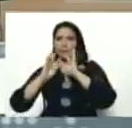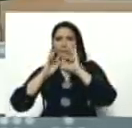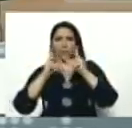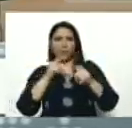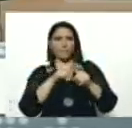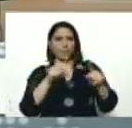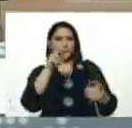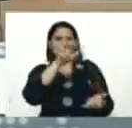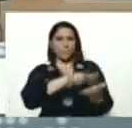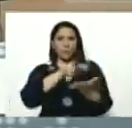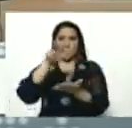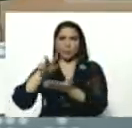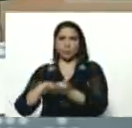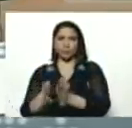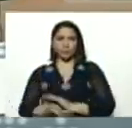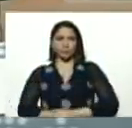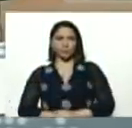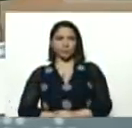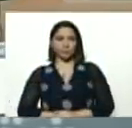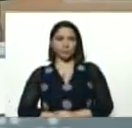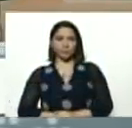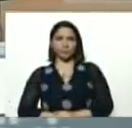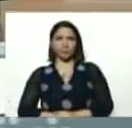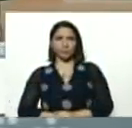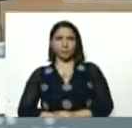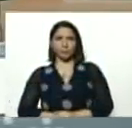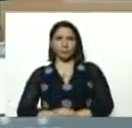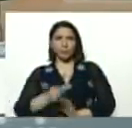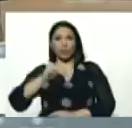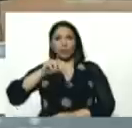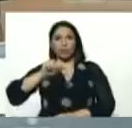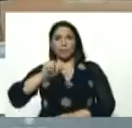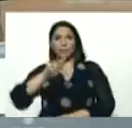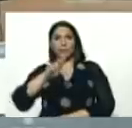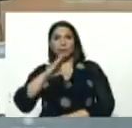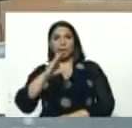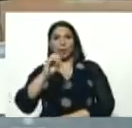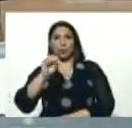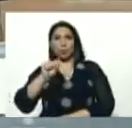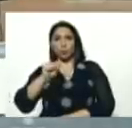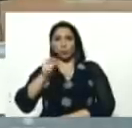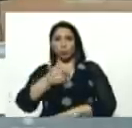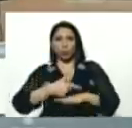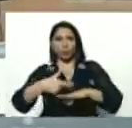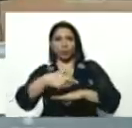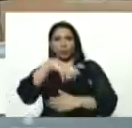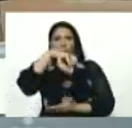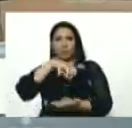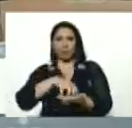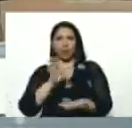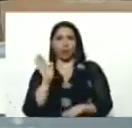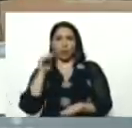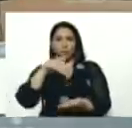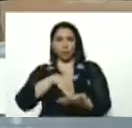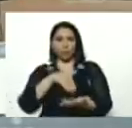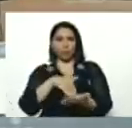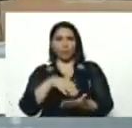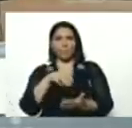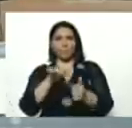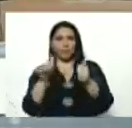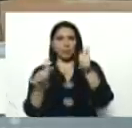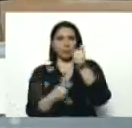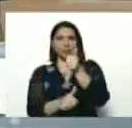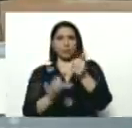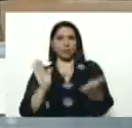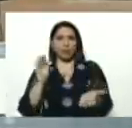aprobación, está el comando Marco Torres, gobernador del estado de Aragua, y vicepresidente de Aragua, y Carabobo,